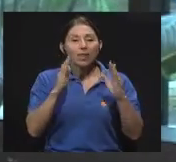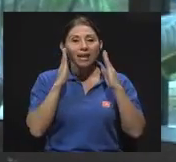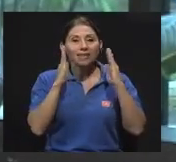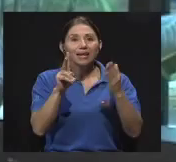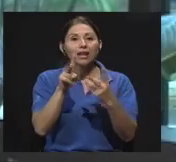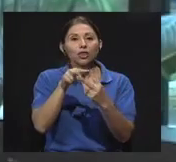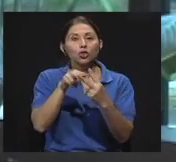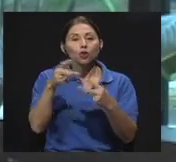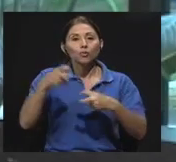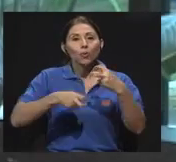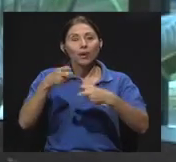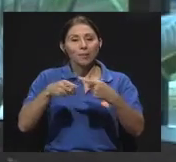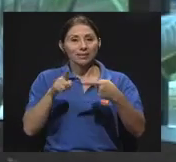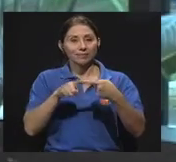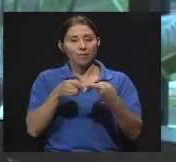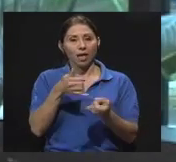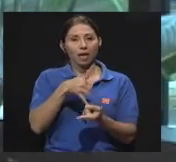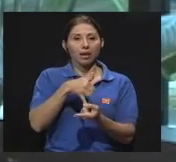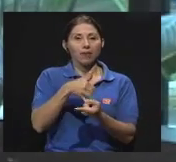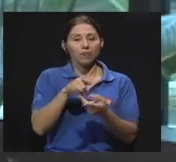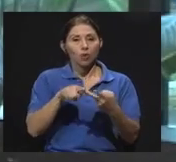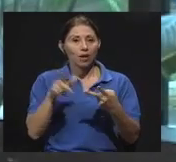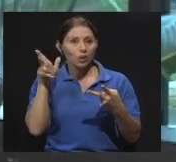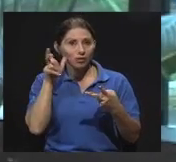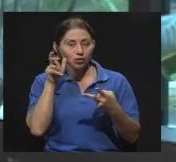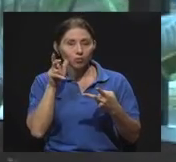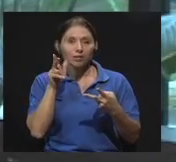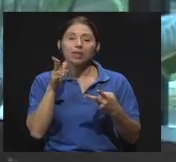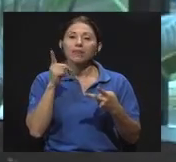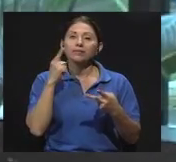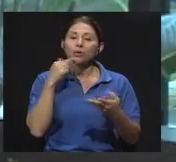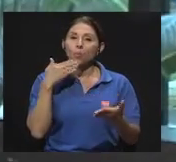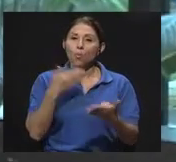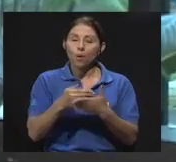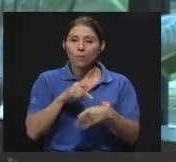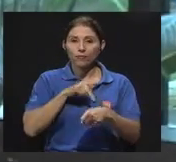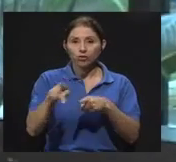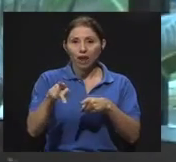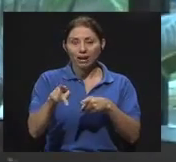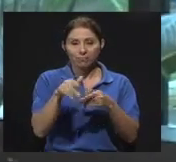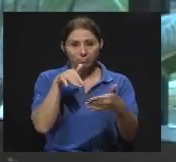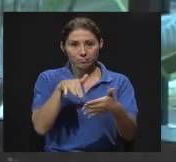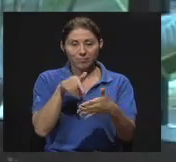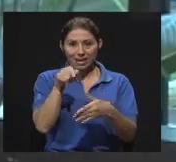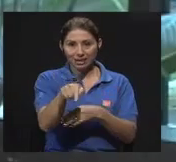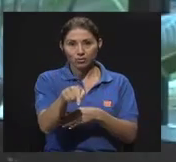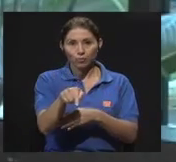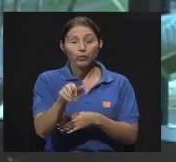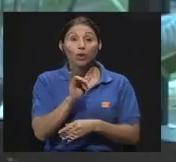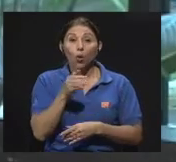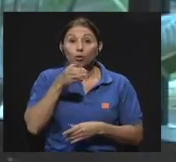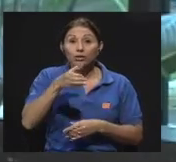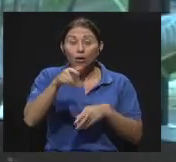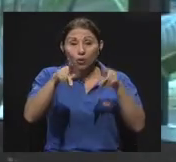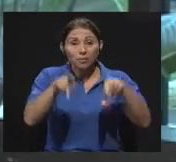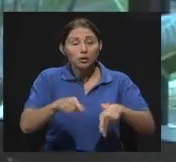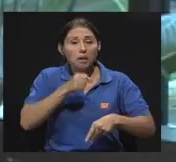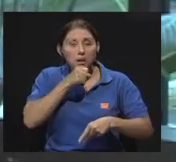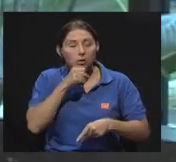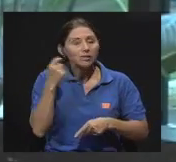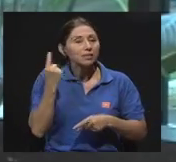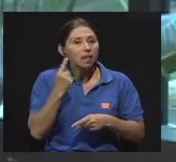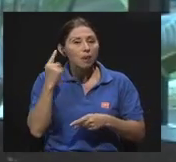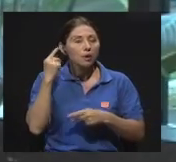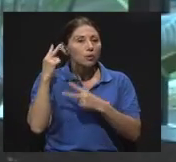equilibrio y los problemas de audición, que se dice que salga un profesional bien formado en ese campo, ¿verdad? Y como consejo, ¿verdad? Que las personas mayores se revisen